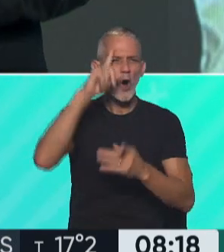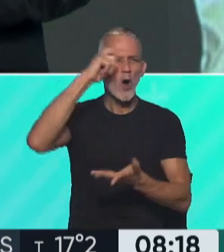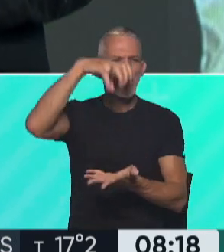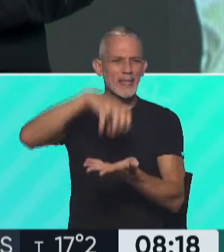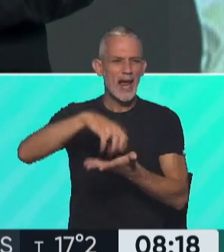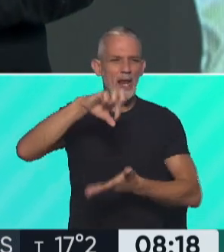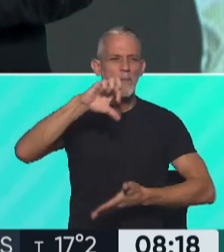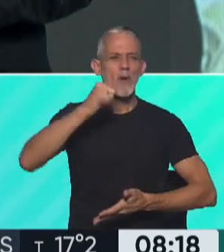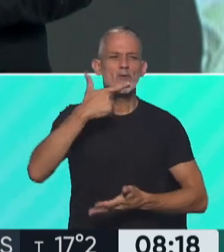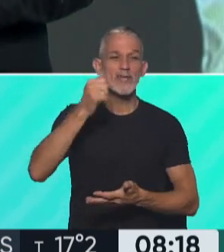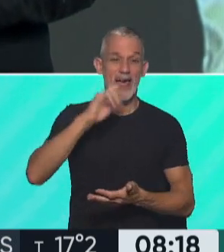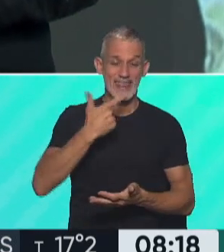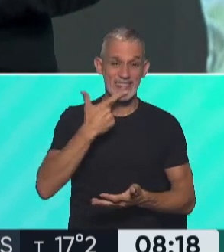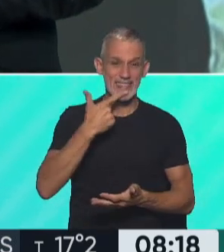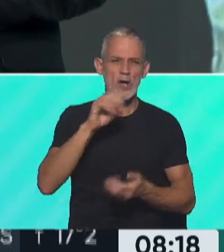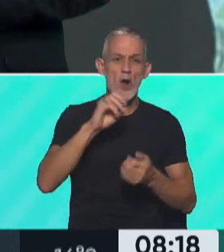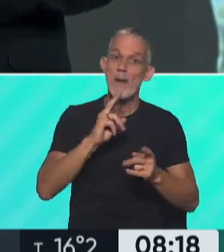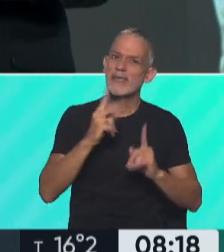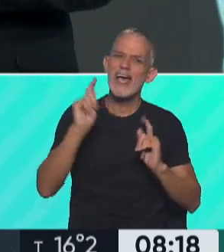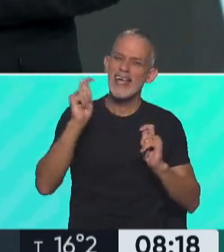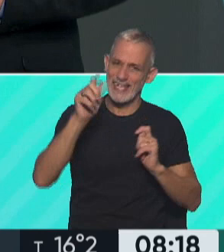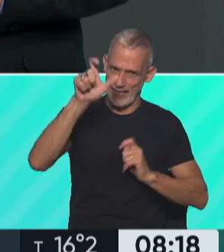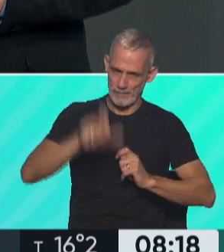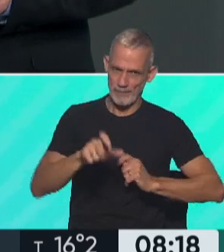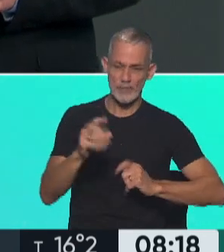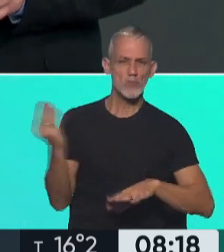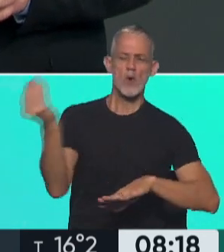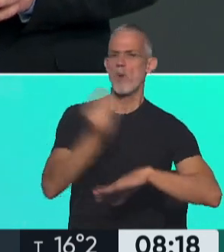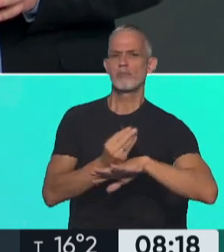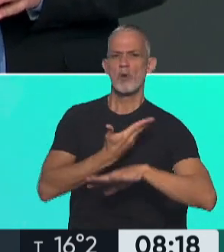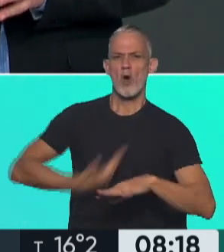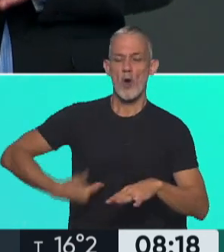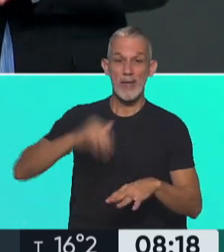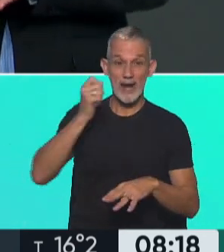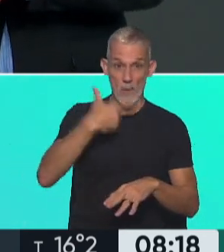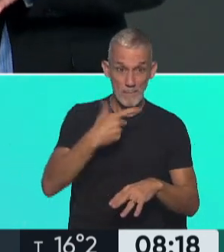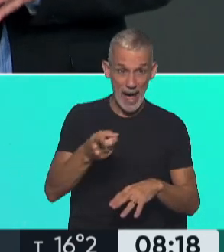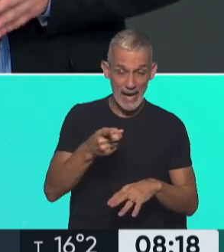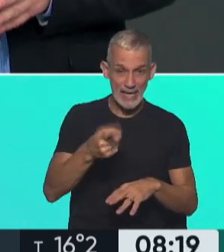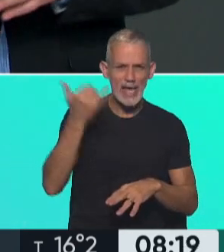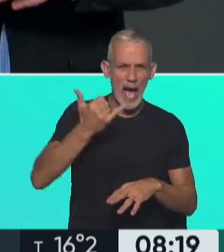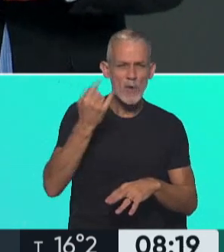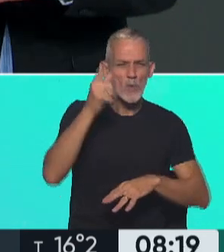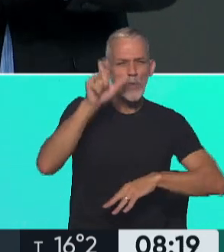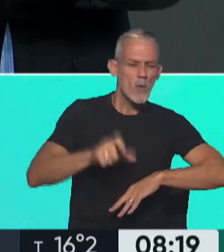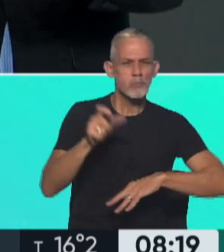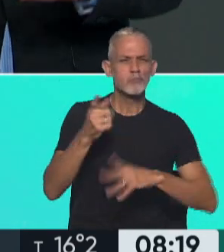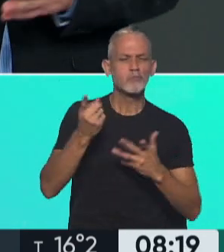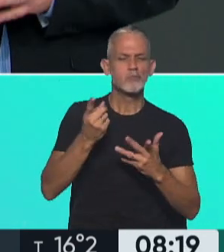Posadas con nombres y apellidos. De hecho, apenas asumió el gobierno de Mauricio Macri. Hay uno de los